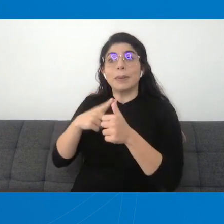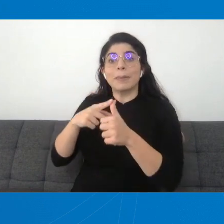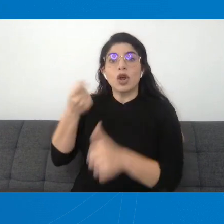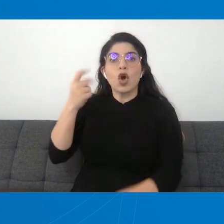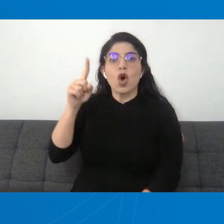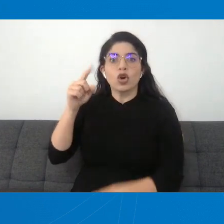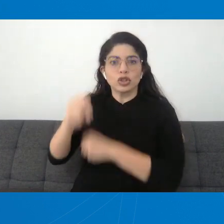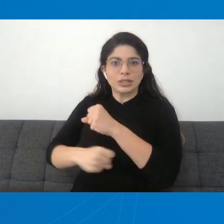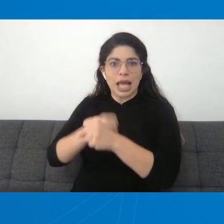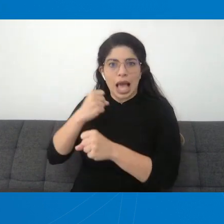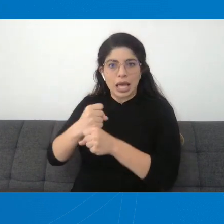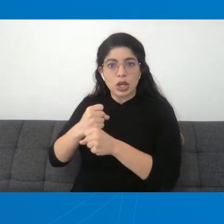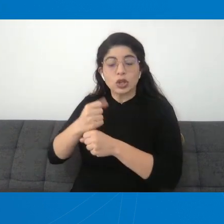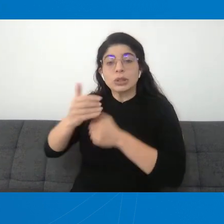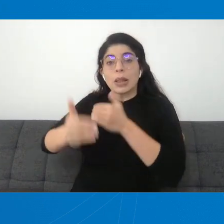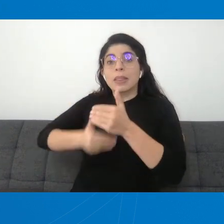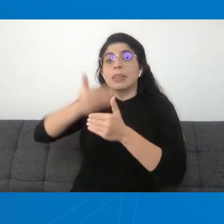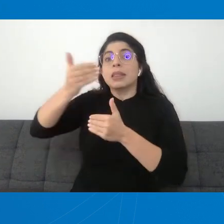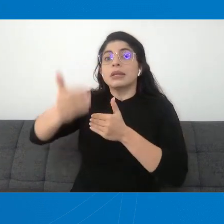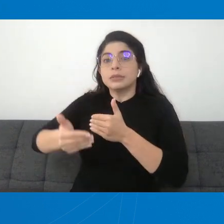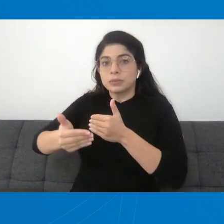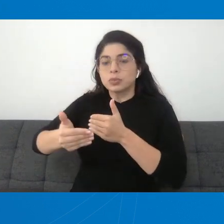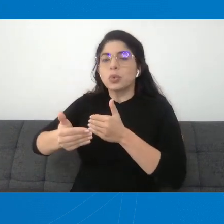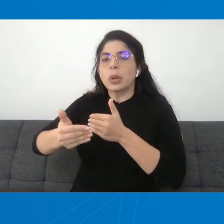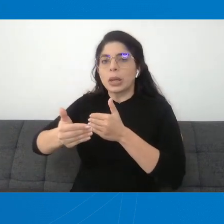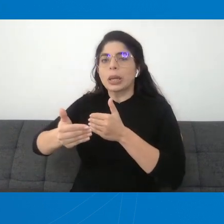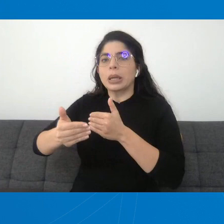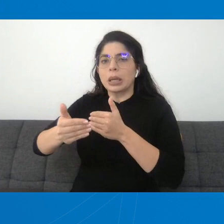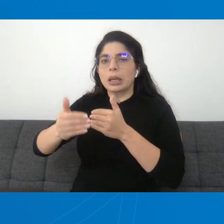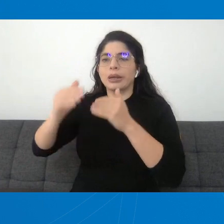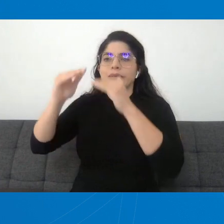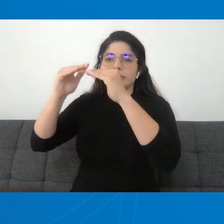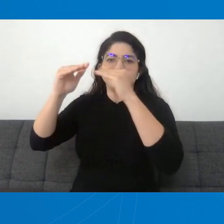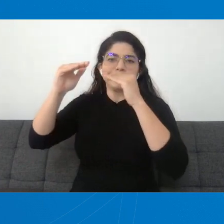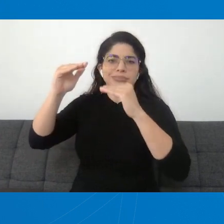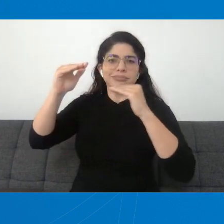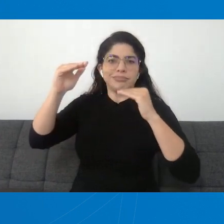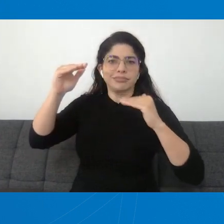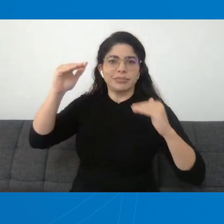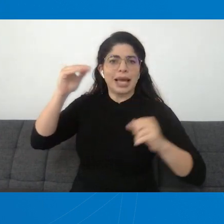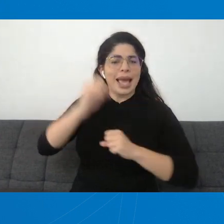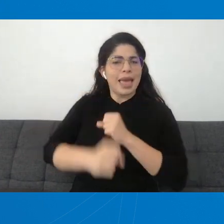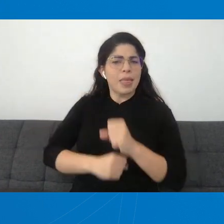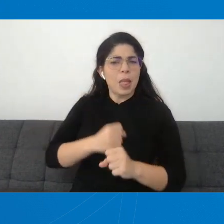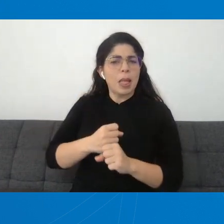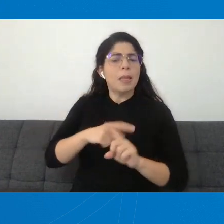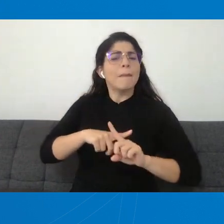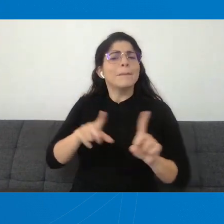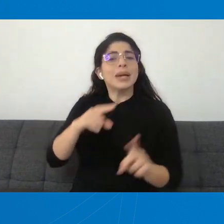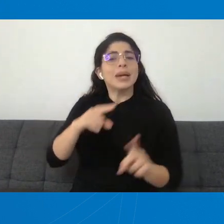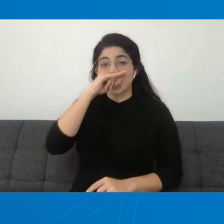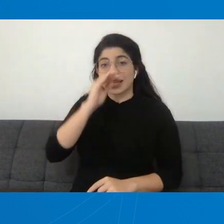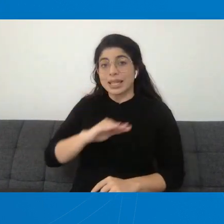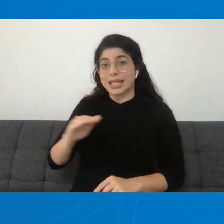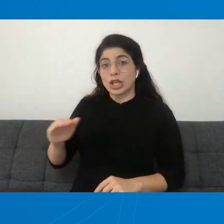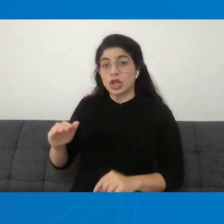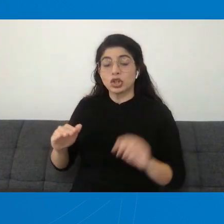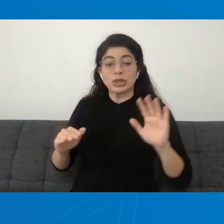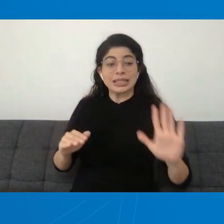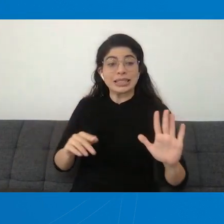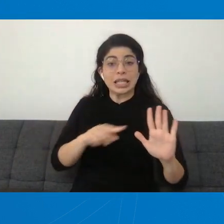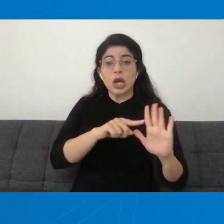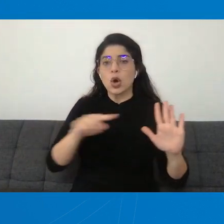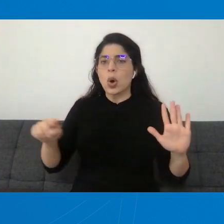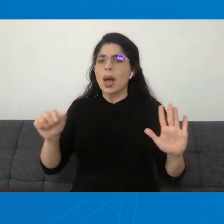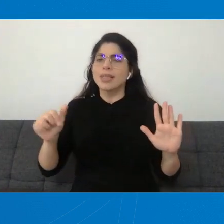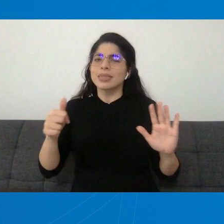y paulatinamente se va desescalando esa edad. Pero los niños y niñas de 5 a 10 años,